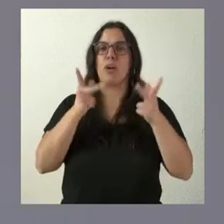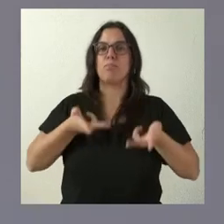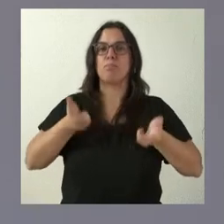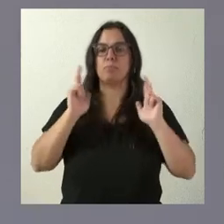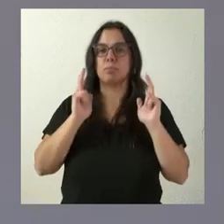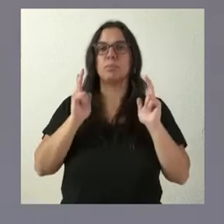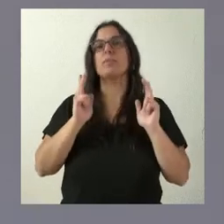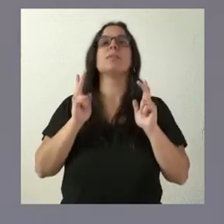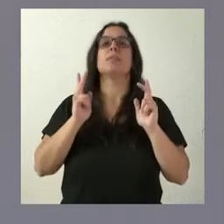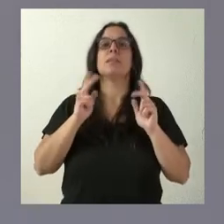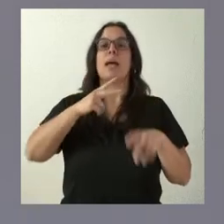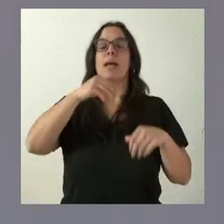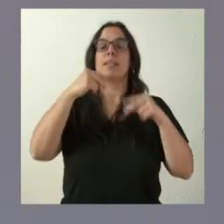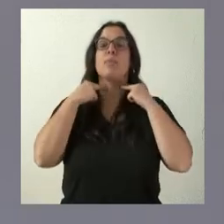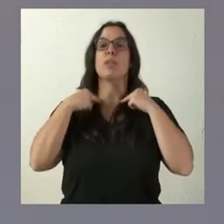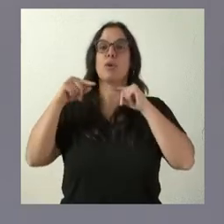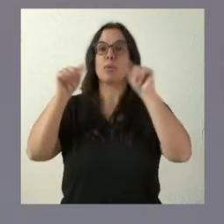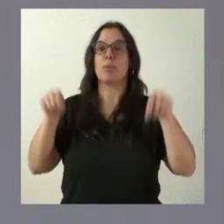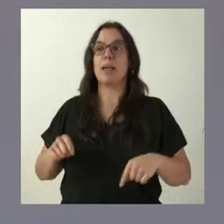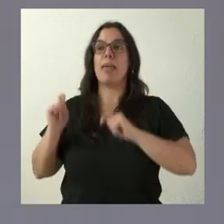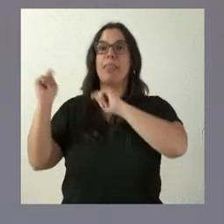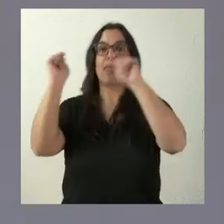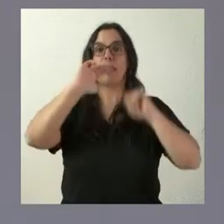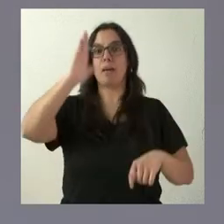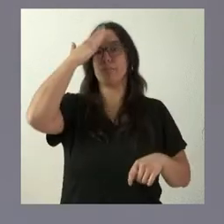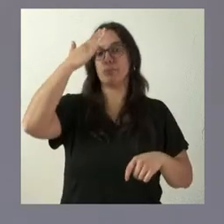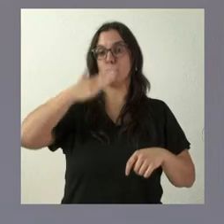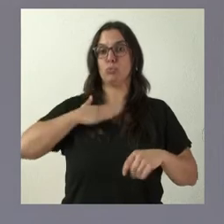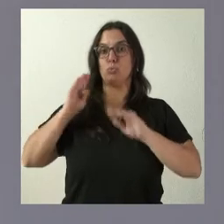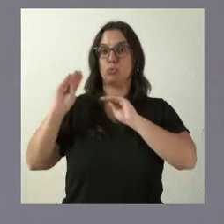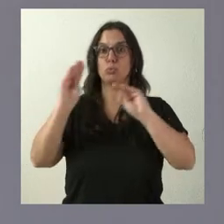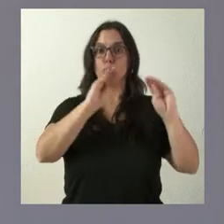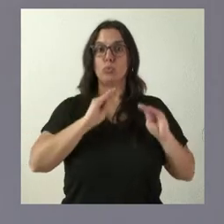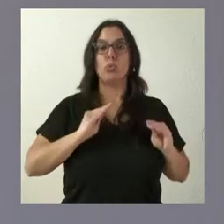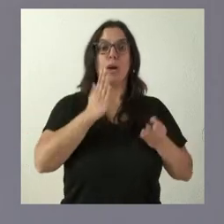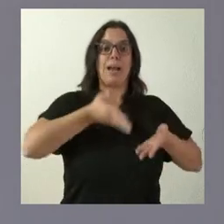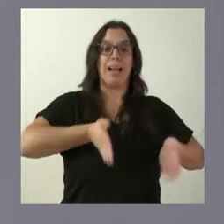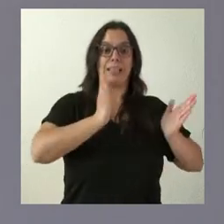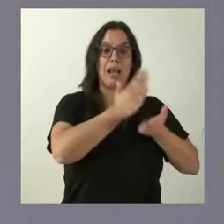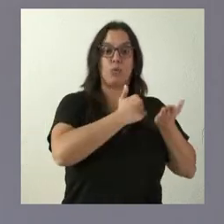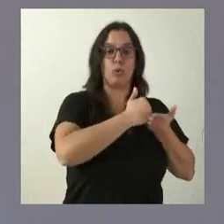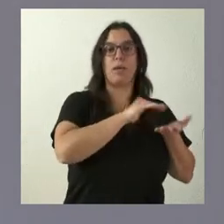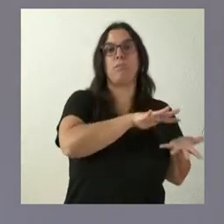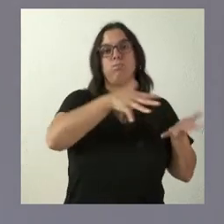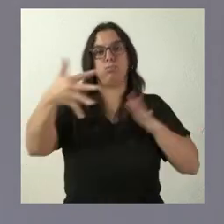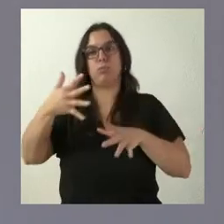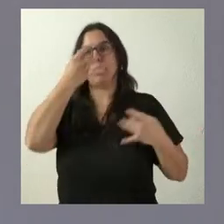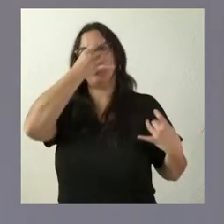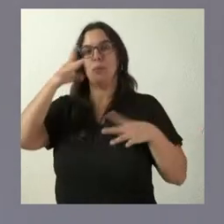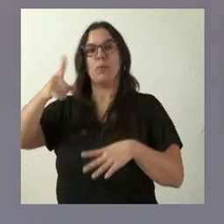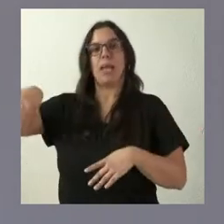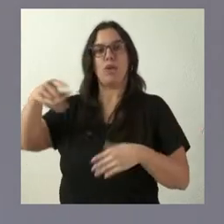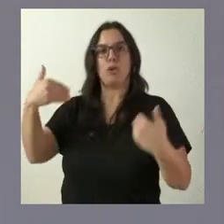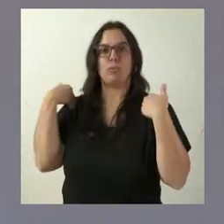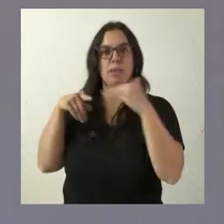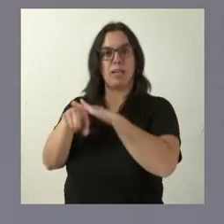tutelaridad a las diputaciones provinciales de cuatro tramos de carreteras autonómicas que pasan a ser carreteras gestionadas por las diputaciones provinciales, en